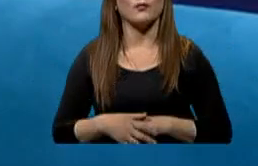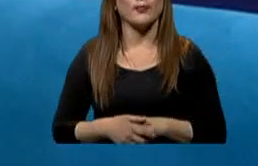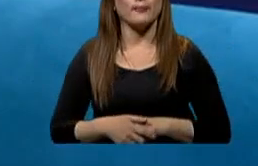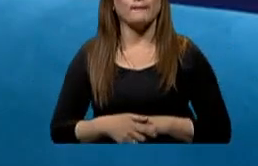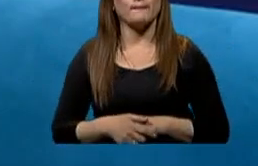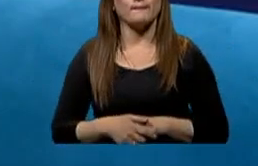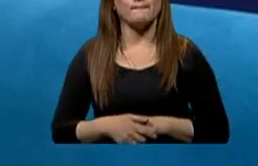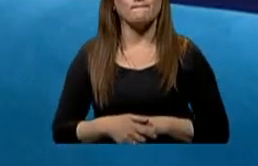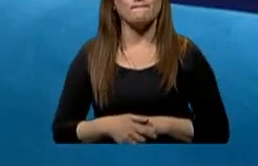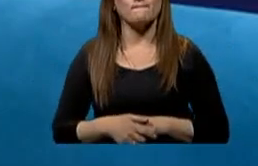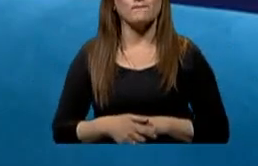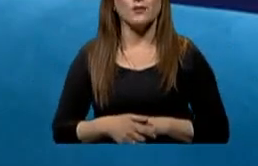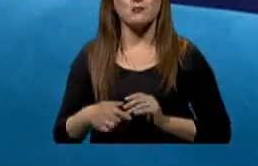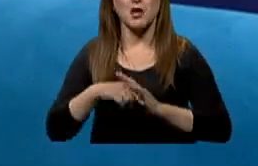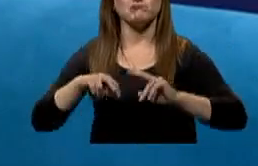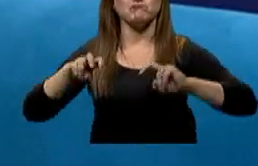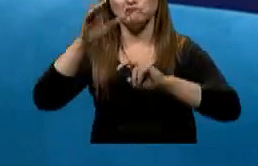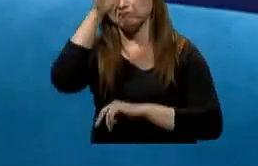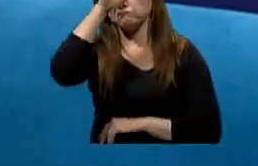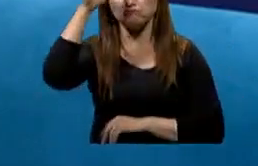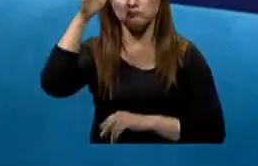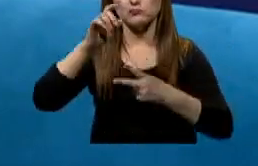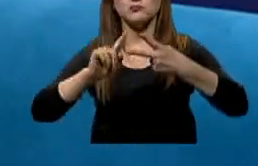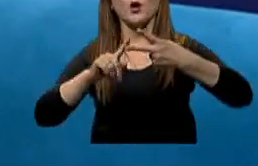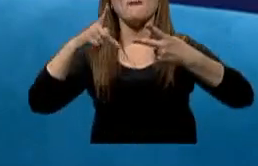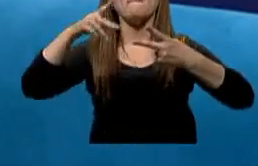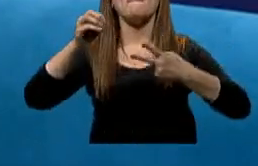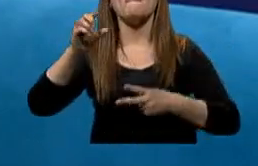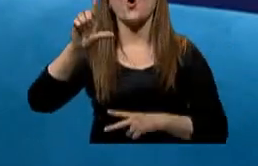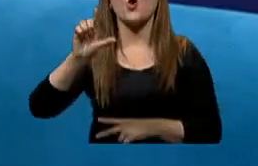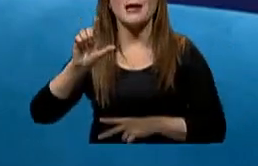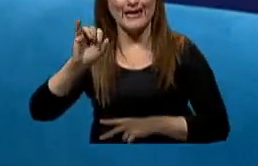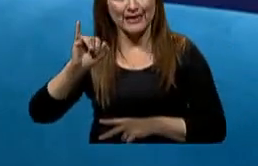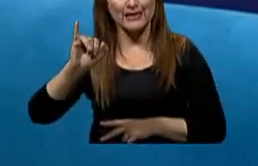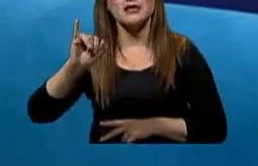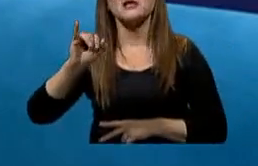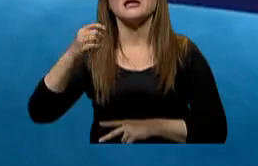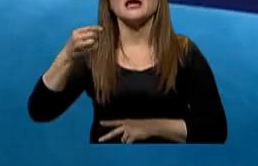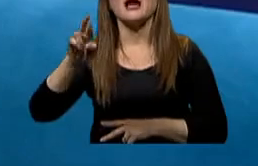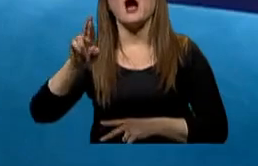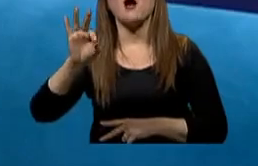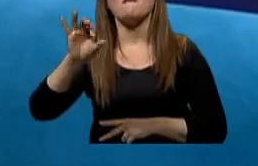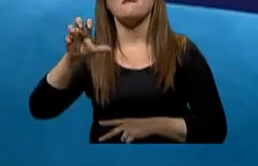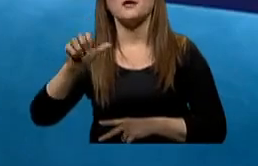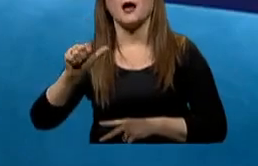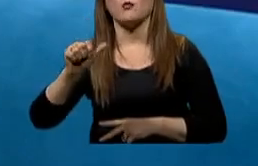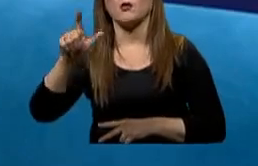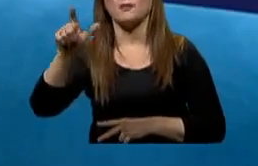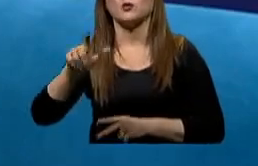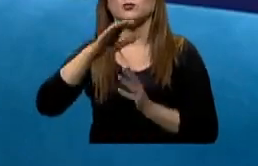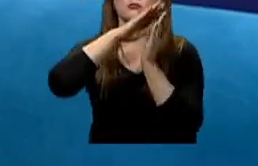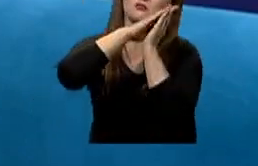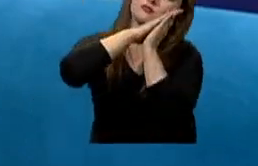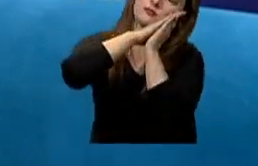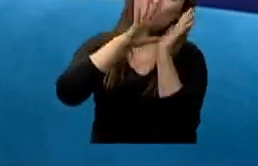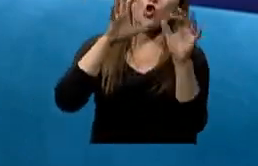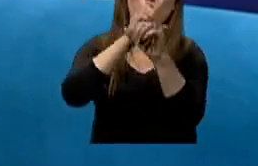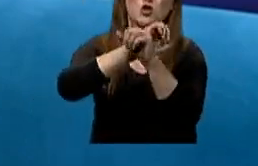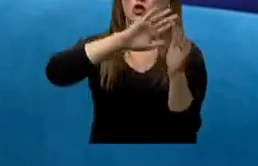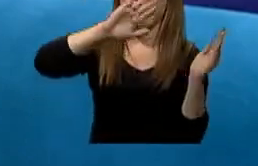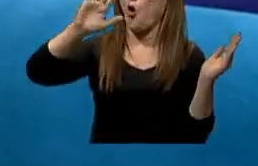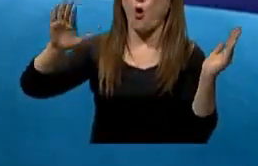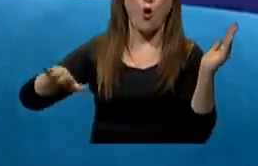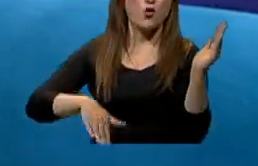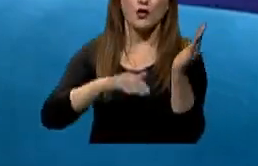un examen que se llama una polisonografía, que es el registro de algunas variables fisiológicas del sueño durante toda la noche, con el objetivo